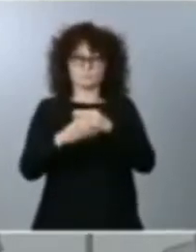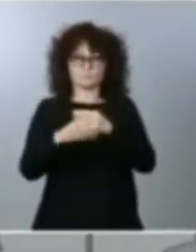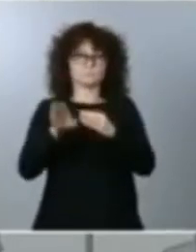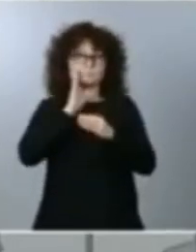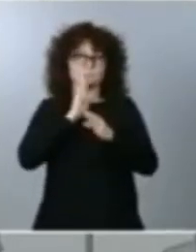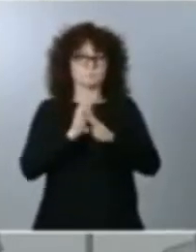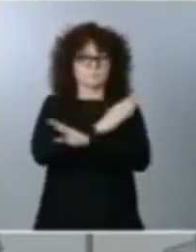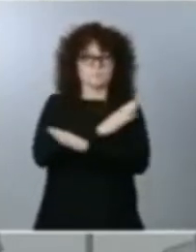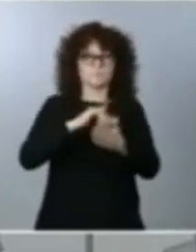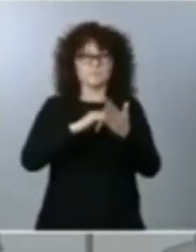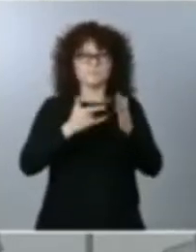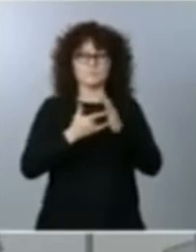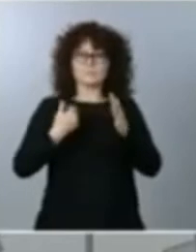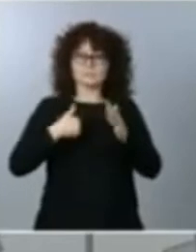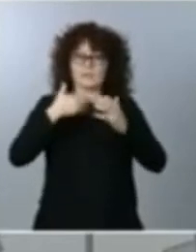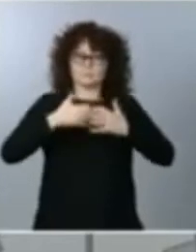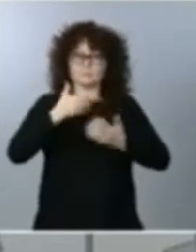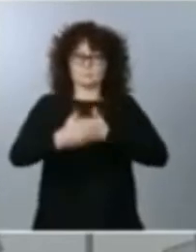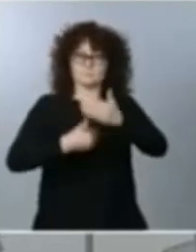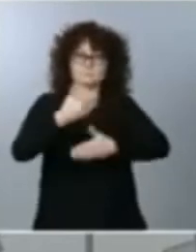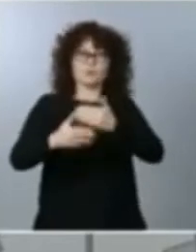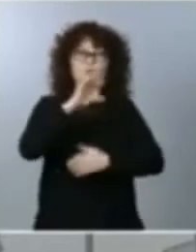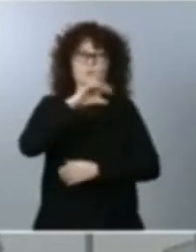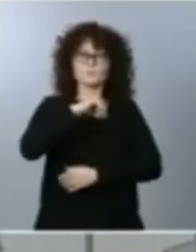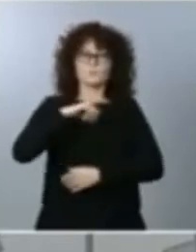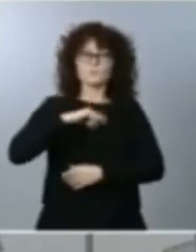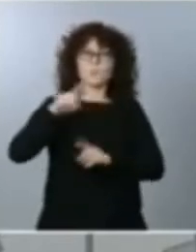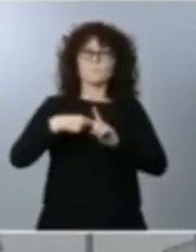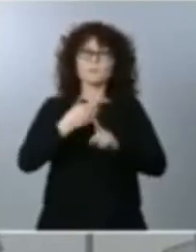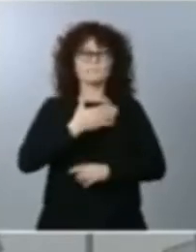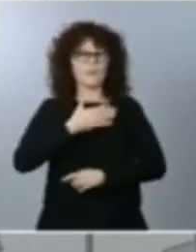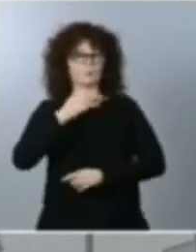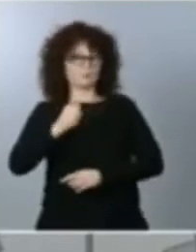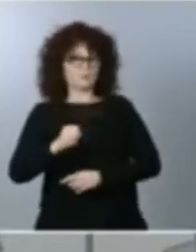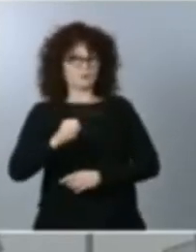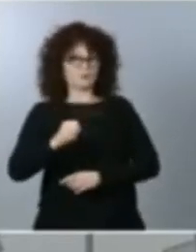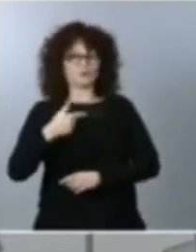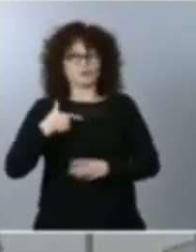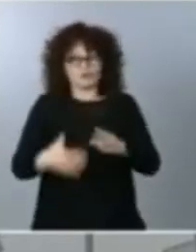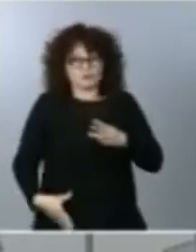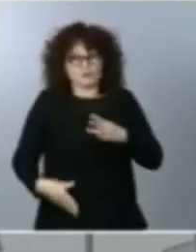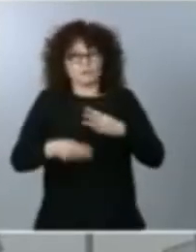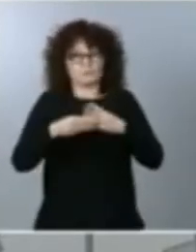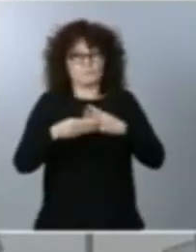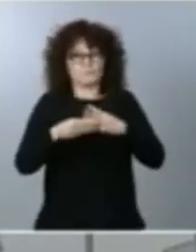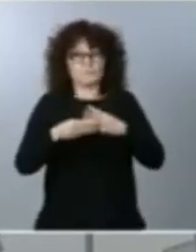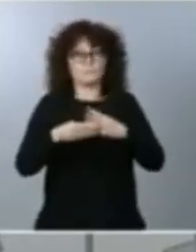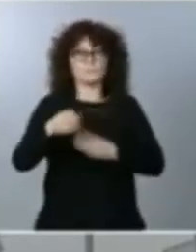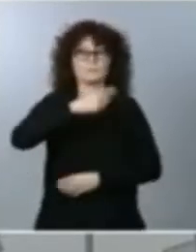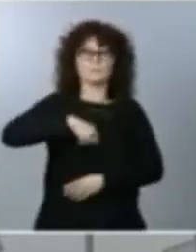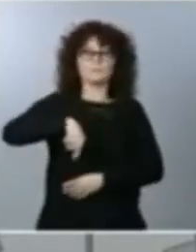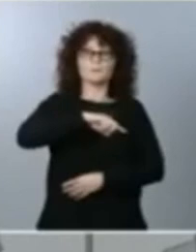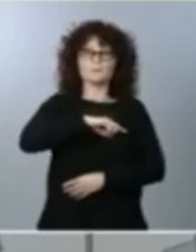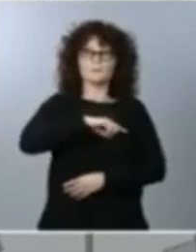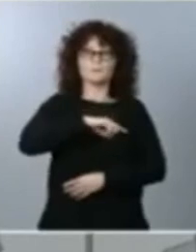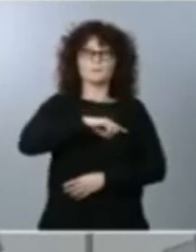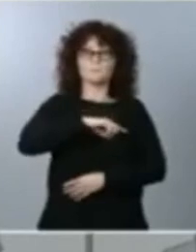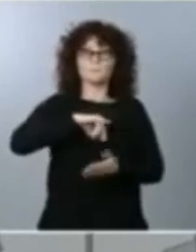están poniendo en marcha las comunidades autónomas y los ayuntamientos hay que recordar una cosa nosotros hemos tomado una medida digamos